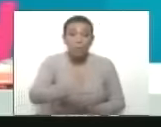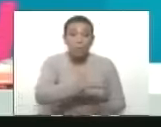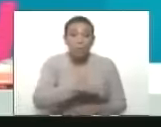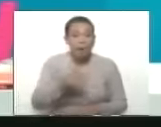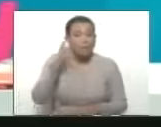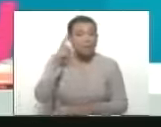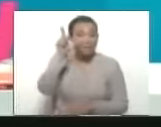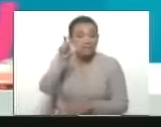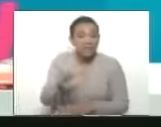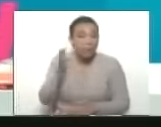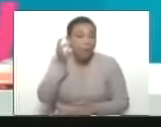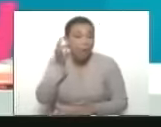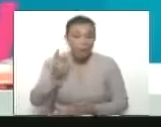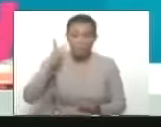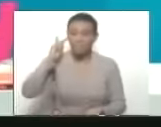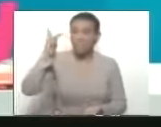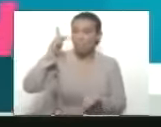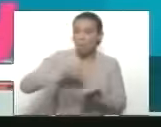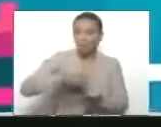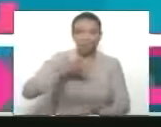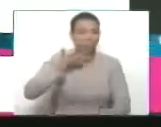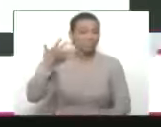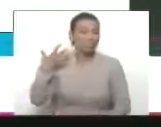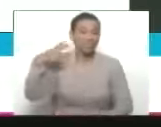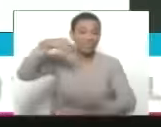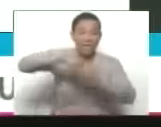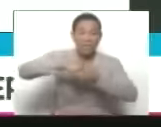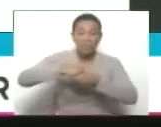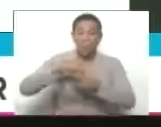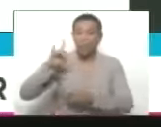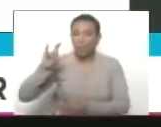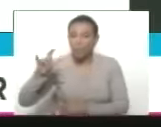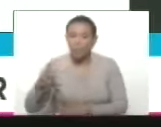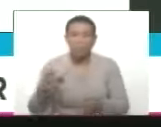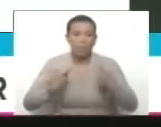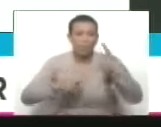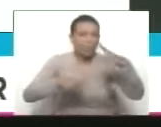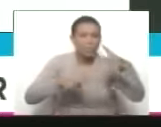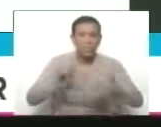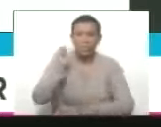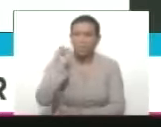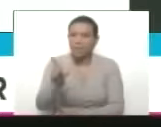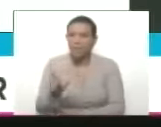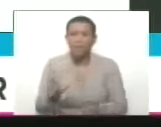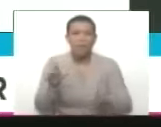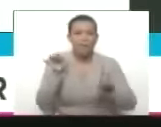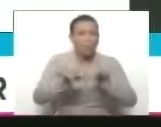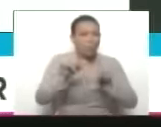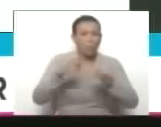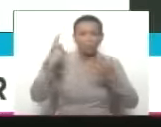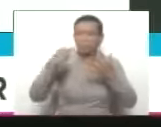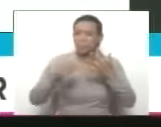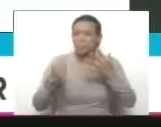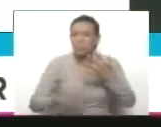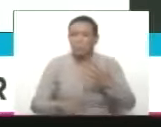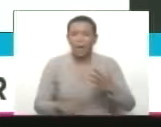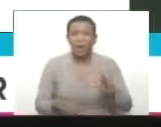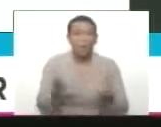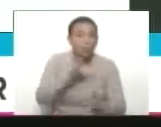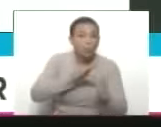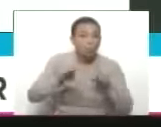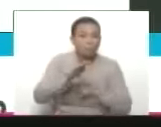tiene la mujer venezolana hoy a nivel de las redes sociales, ¿verdad? Sobre todo, dado la intensa vida